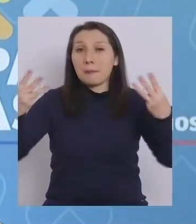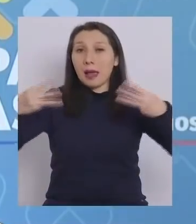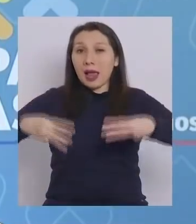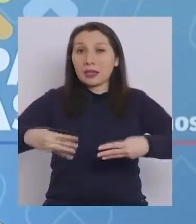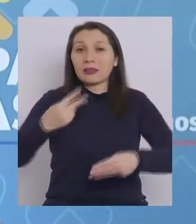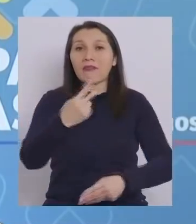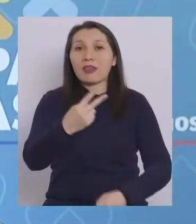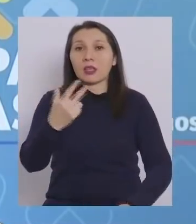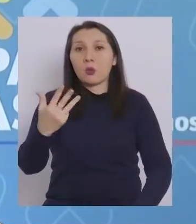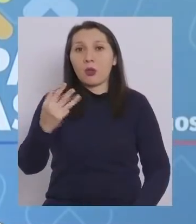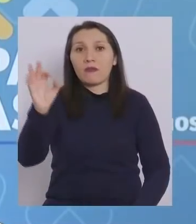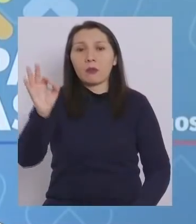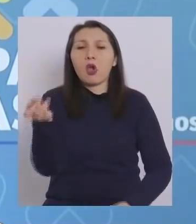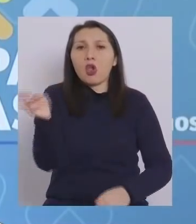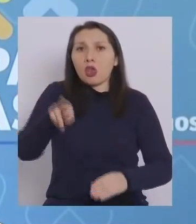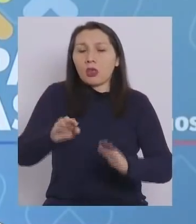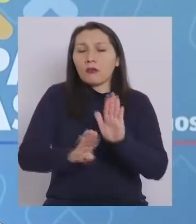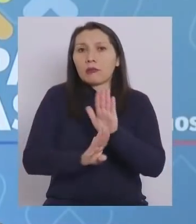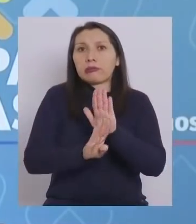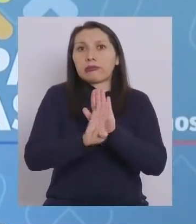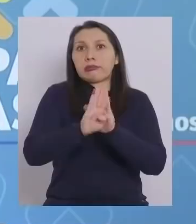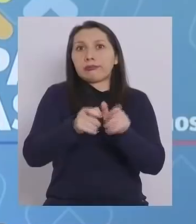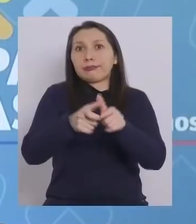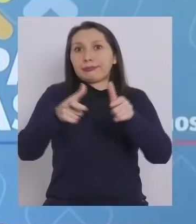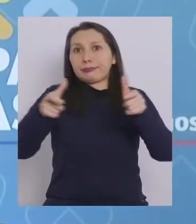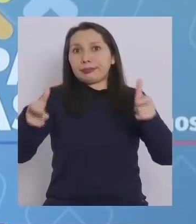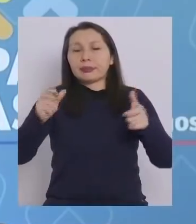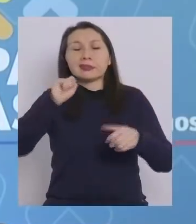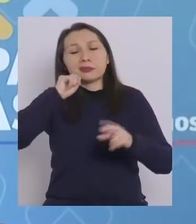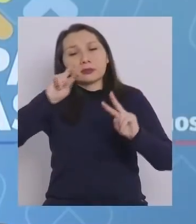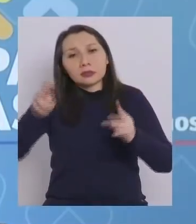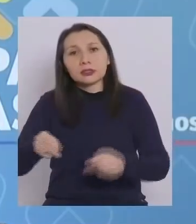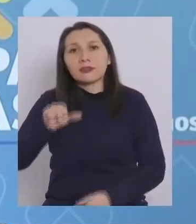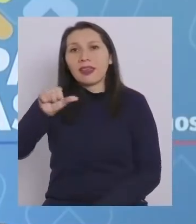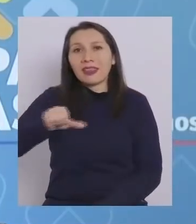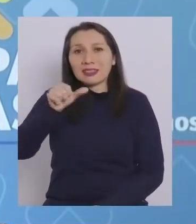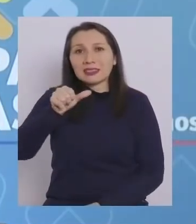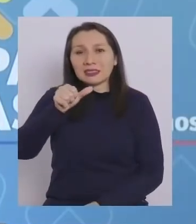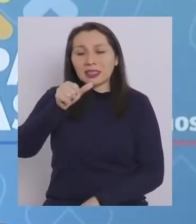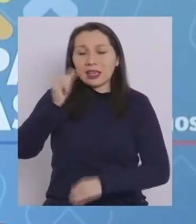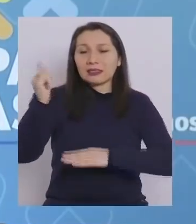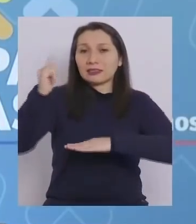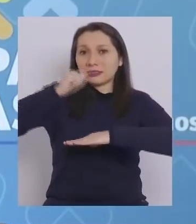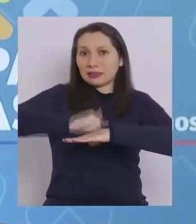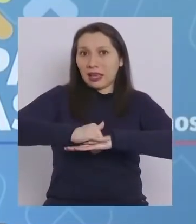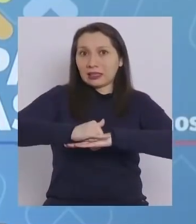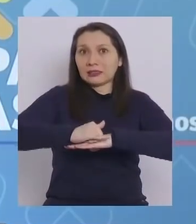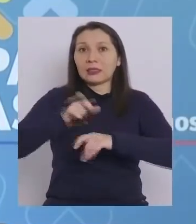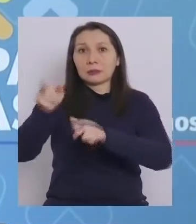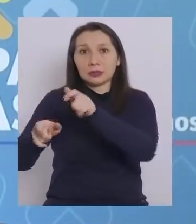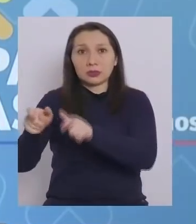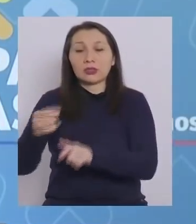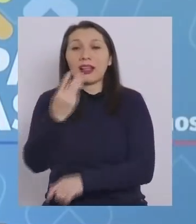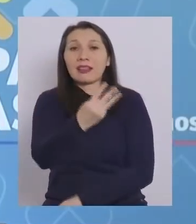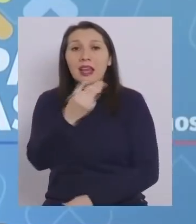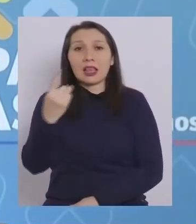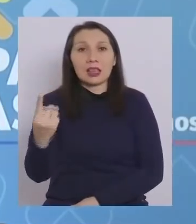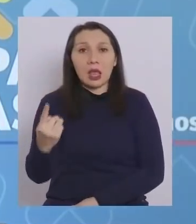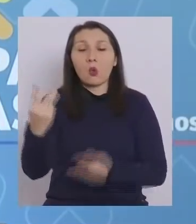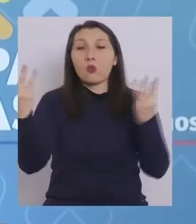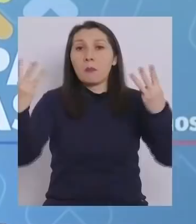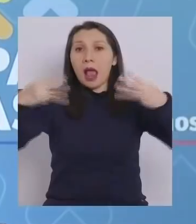en un 29%, lo que equivale a 16 casos en Aysén y 31 casos